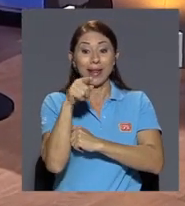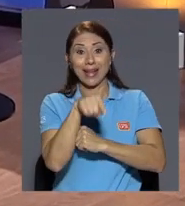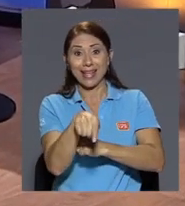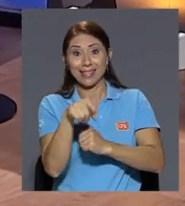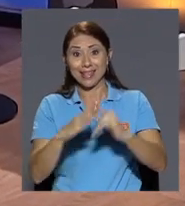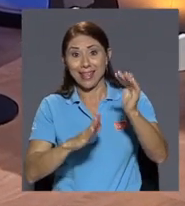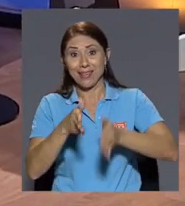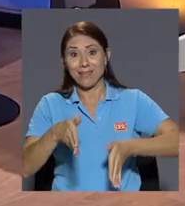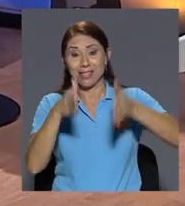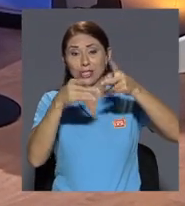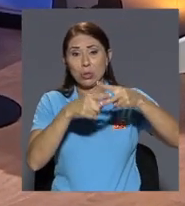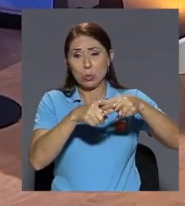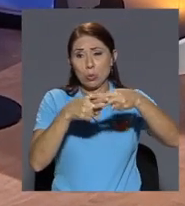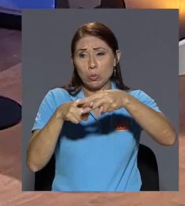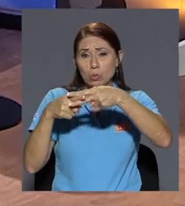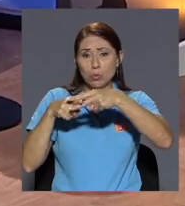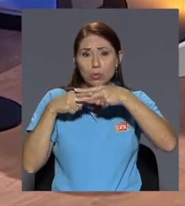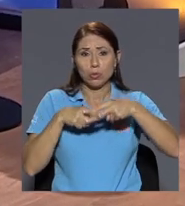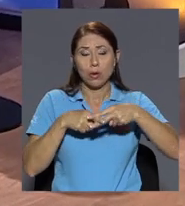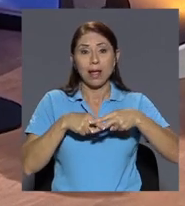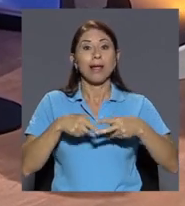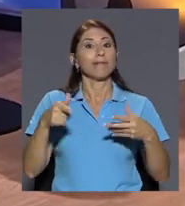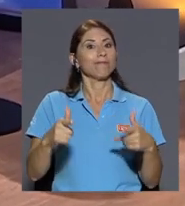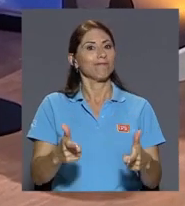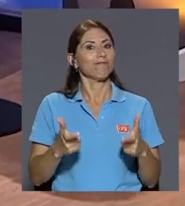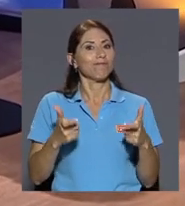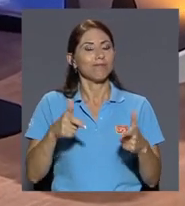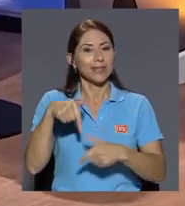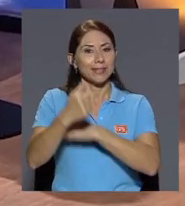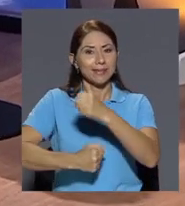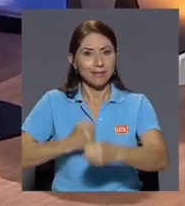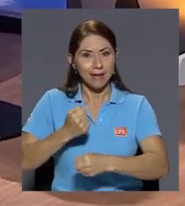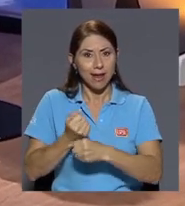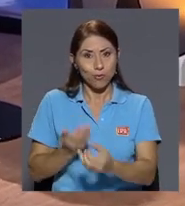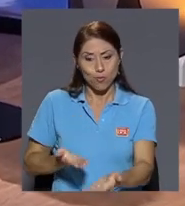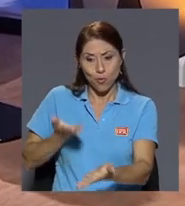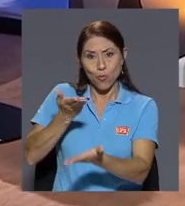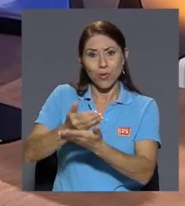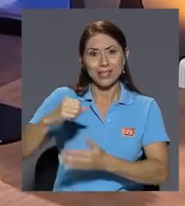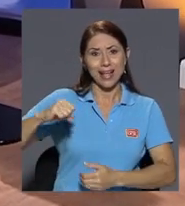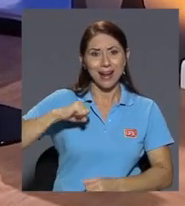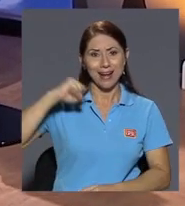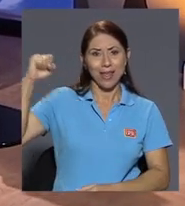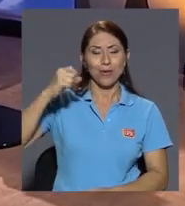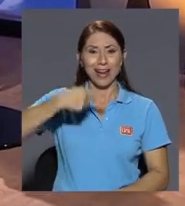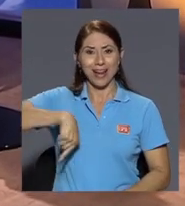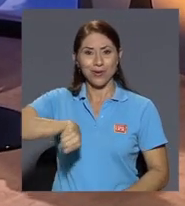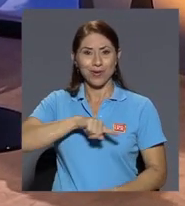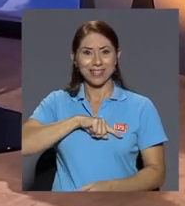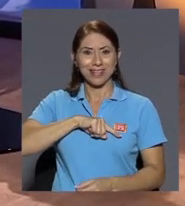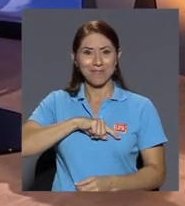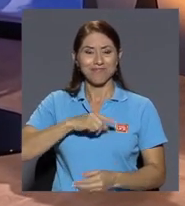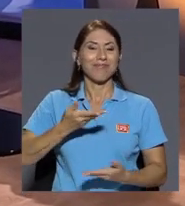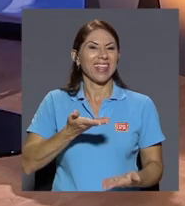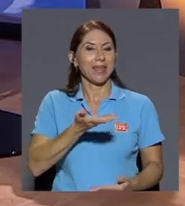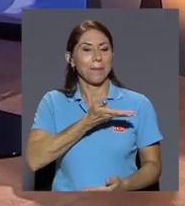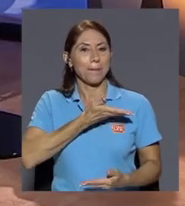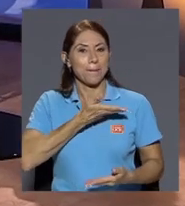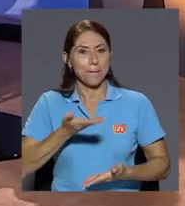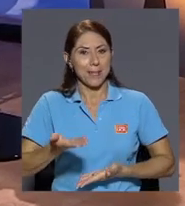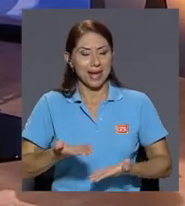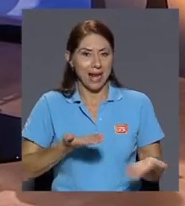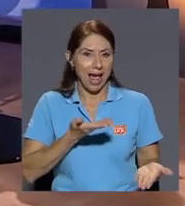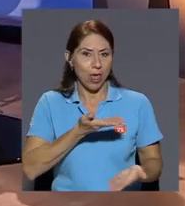y bueno, afortunadamente este año la propuesta ganadora fue la nuestra de Mercado Municipal de Orotina